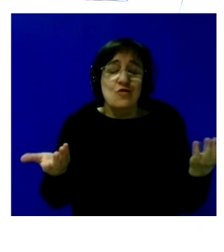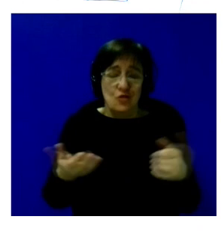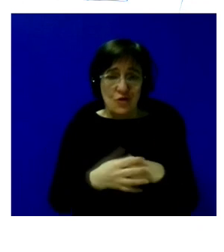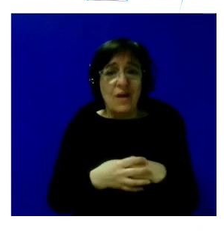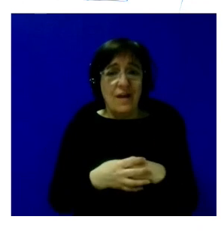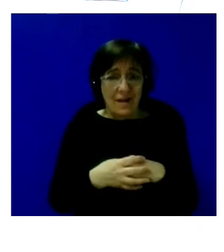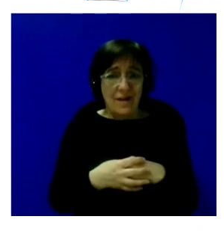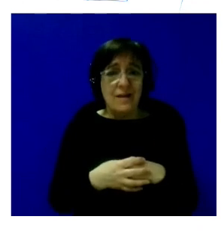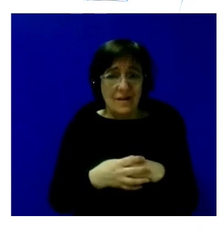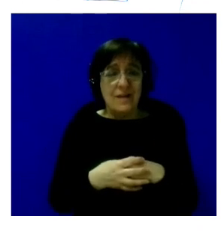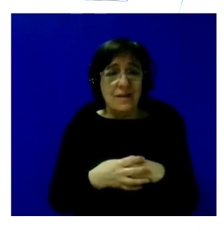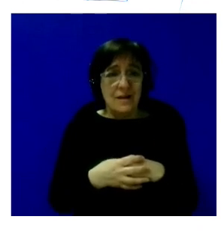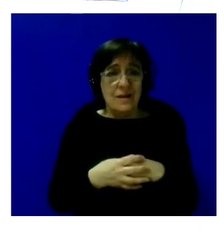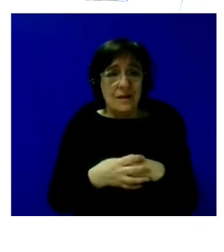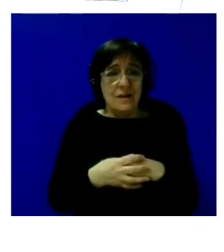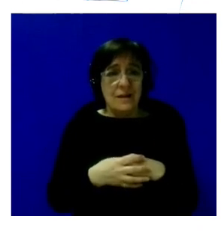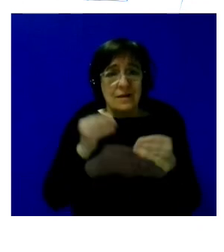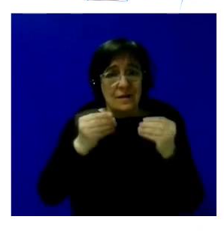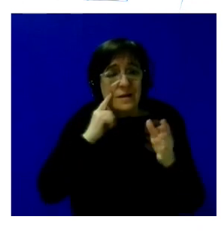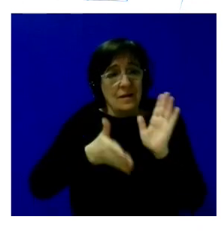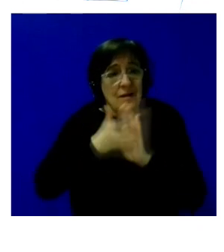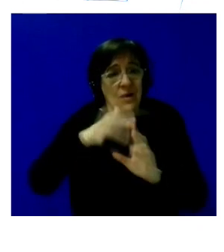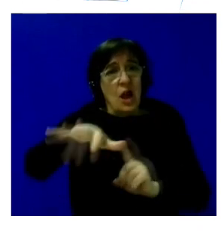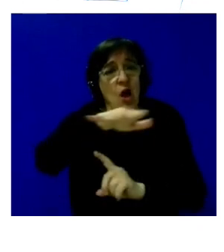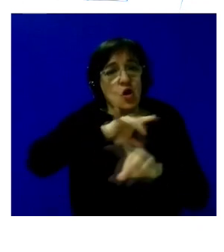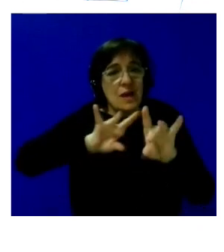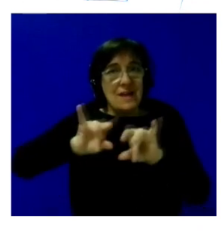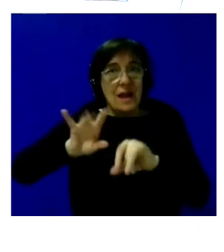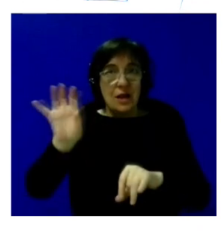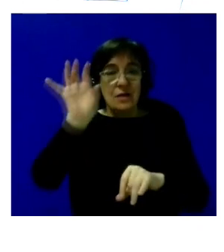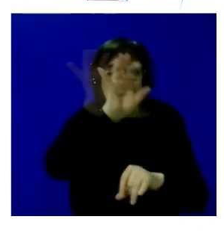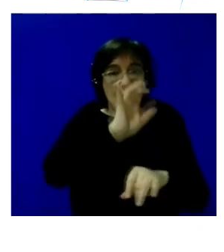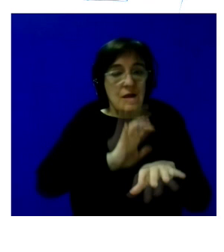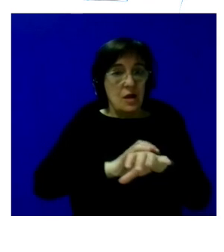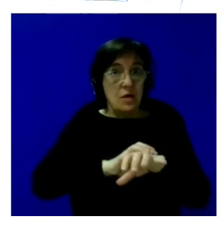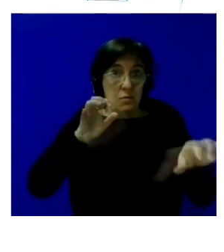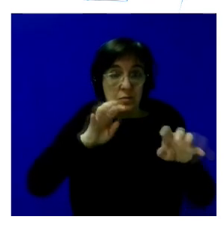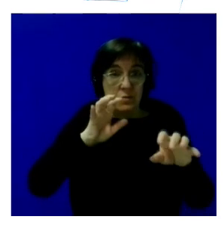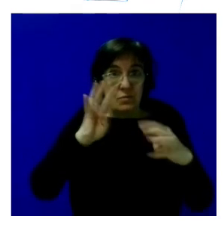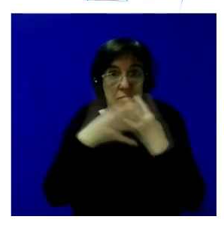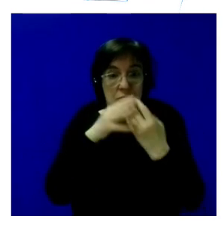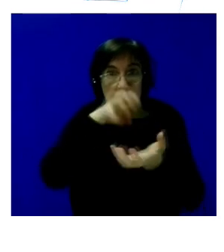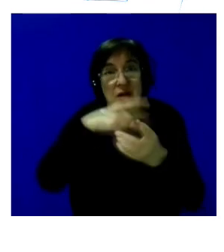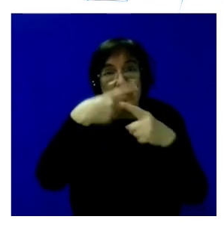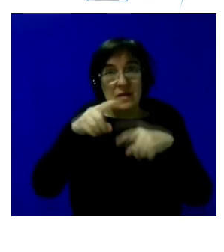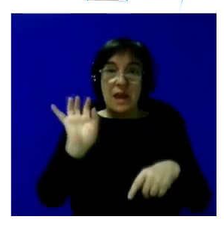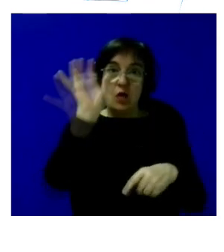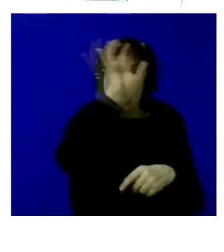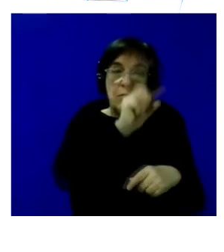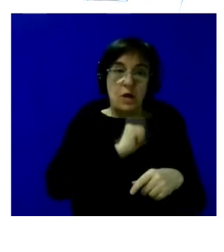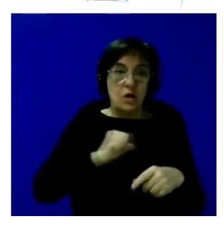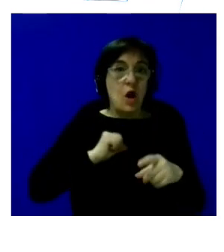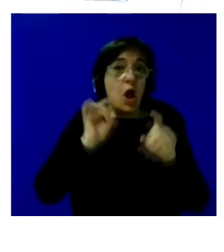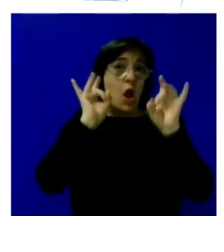y ha de atender a los contextos territoriales de la población penitenciaria de las distintas comunidades autónomas no son